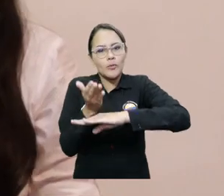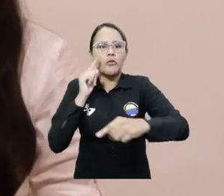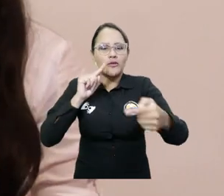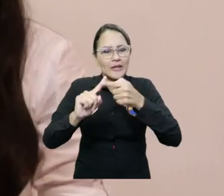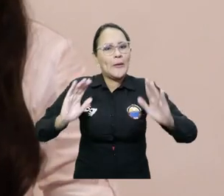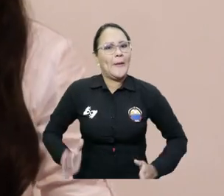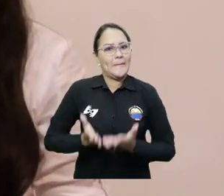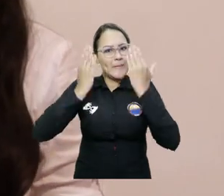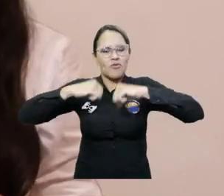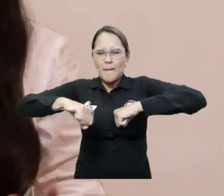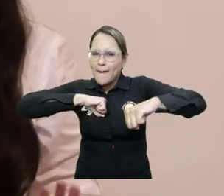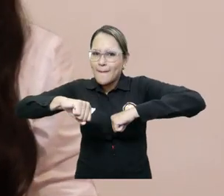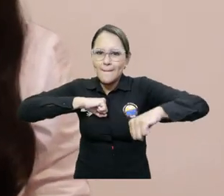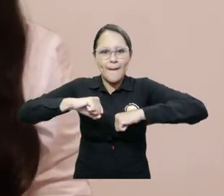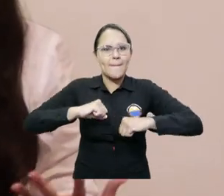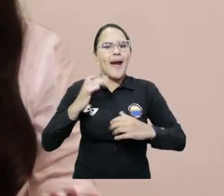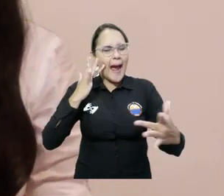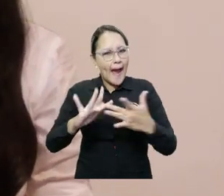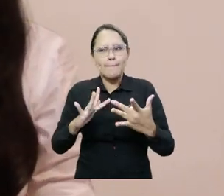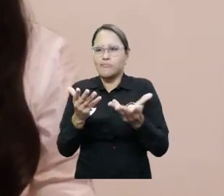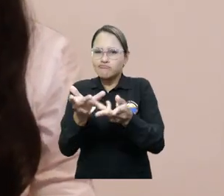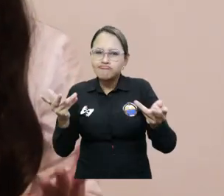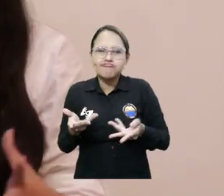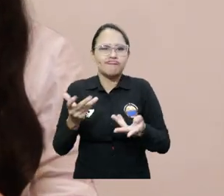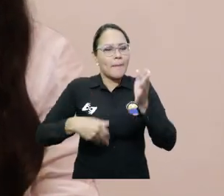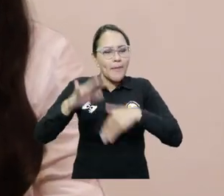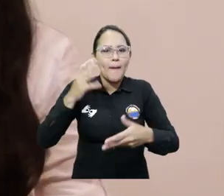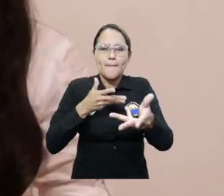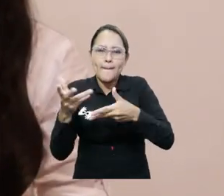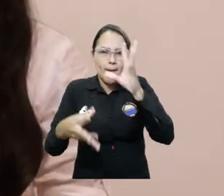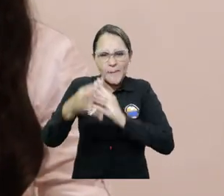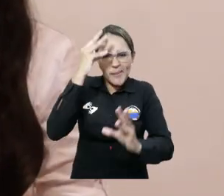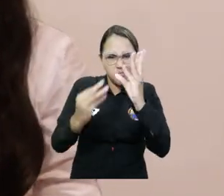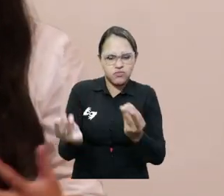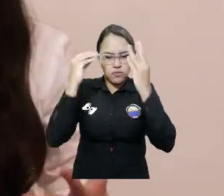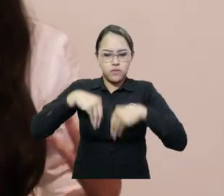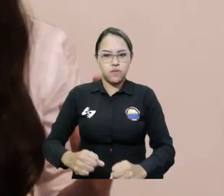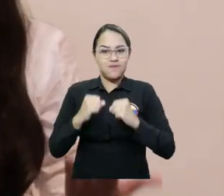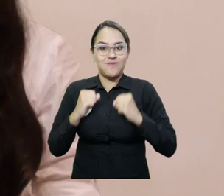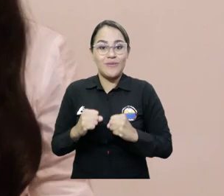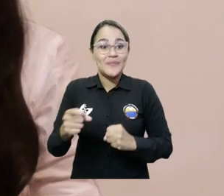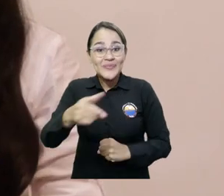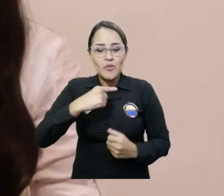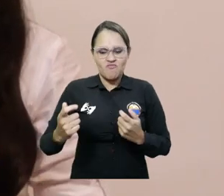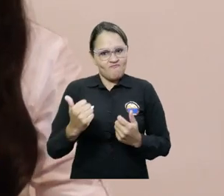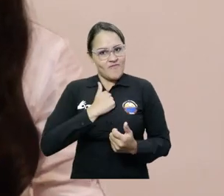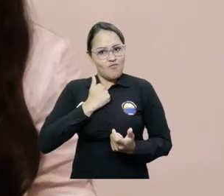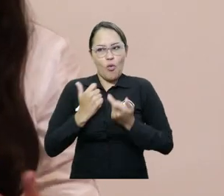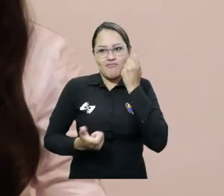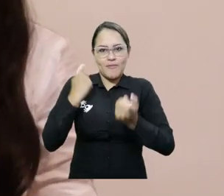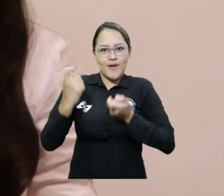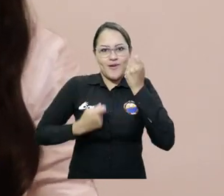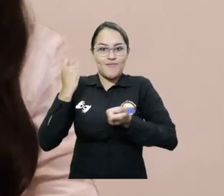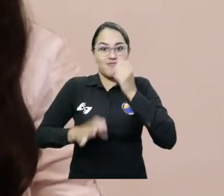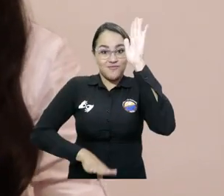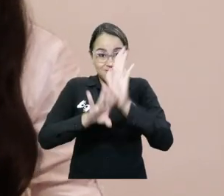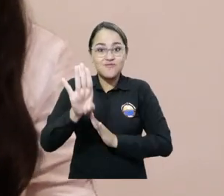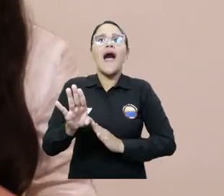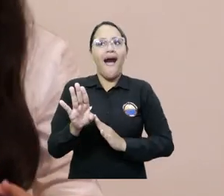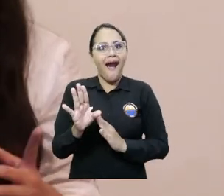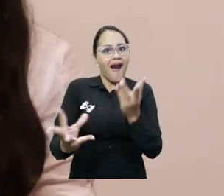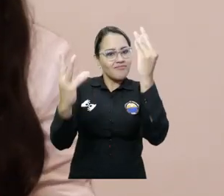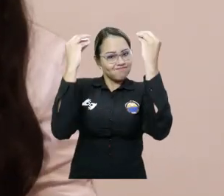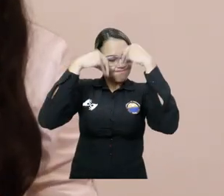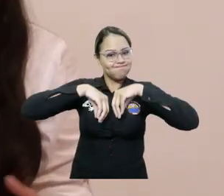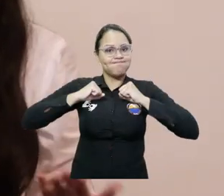basa en la calidad educativa, la conexión con nuestra comunidad, la inclusión y la igualdad. Porque tenemos la certeza de que unidos podemos